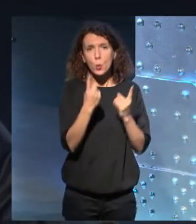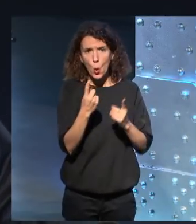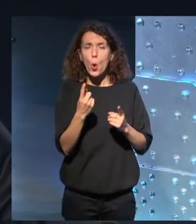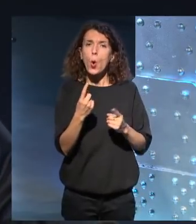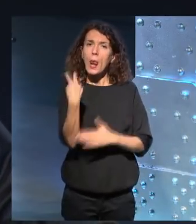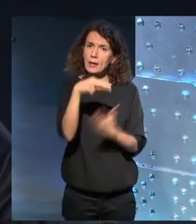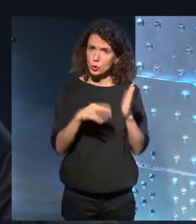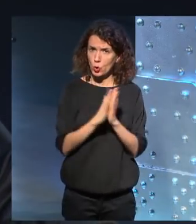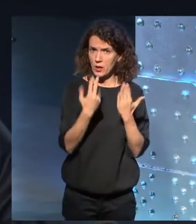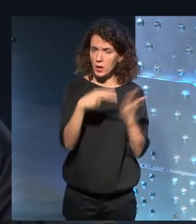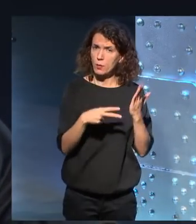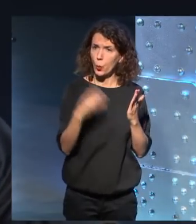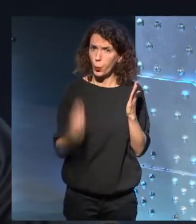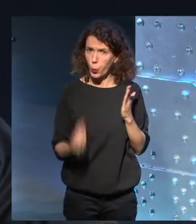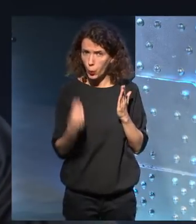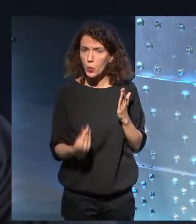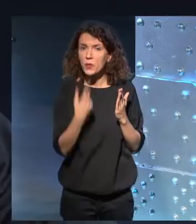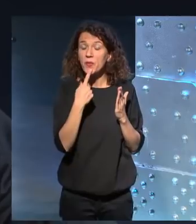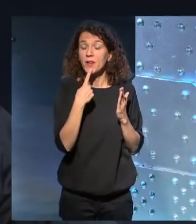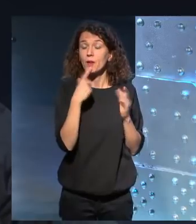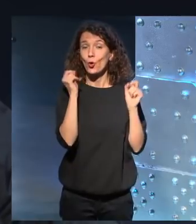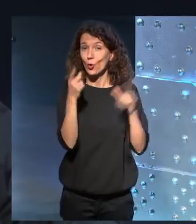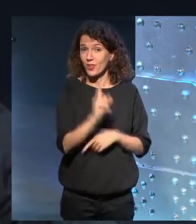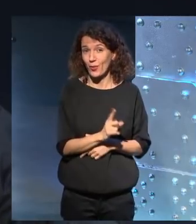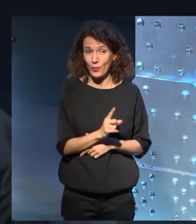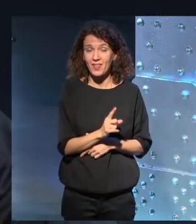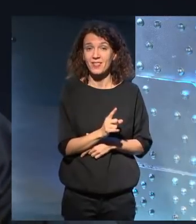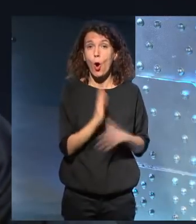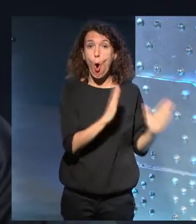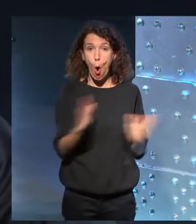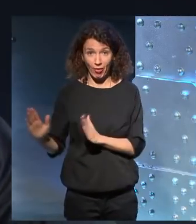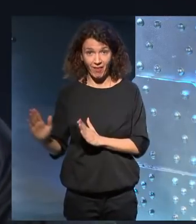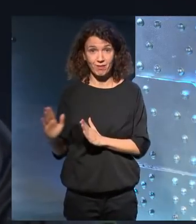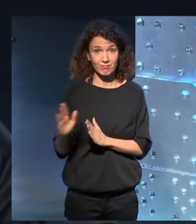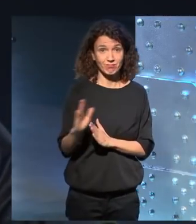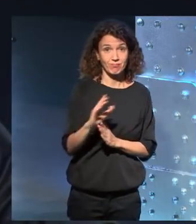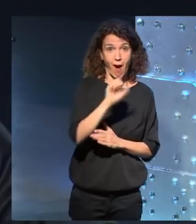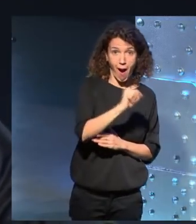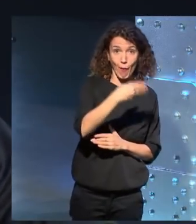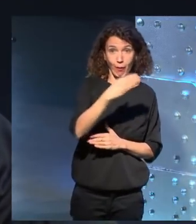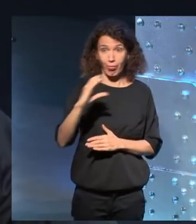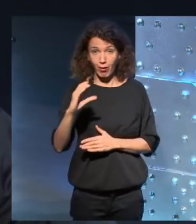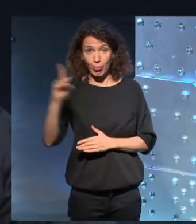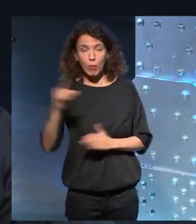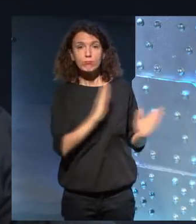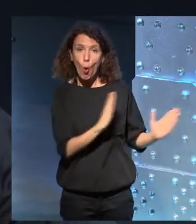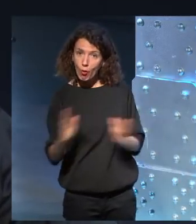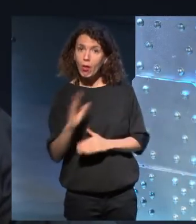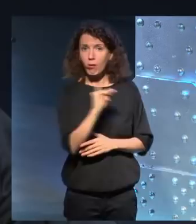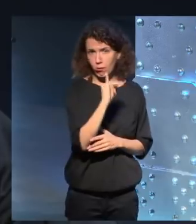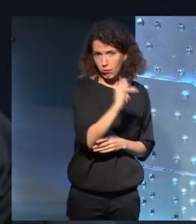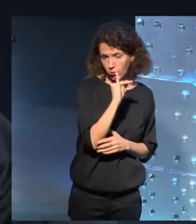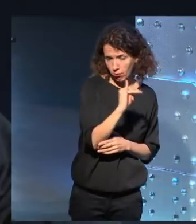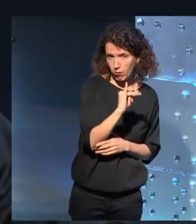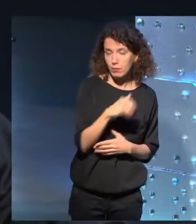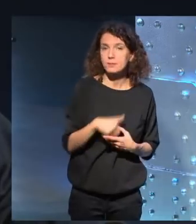y elogiado, y no se han dado cuenta de que está ordenado alfabéticamente. No es fácil verlo, creo.